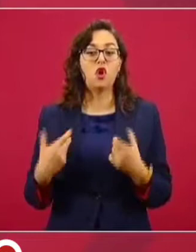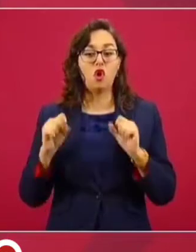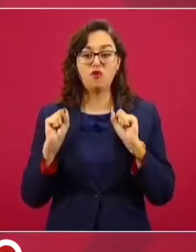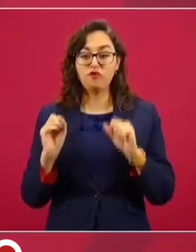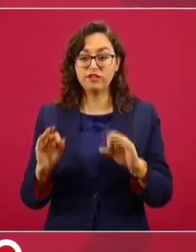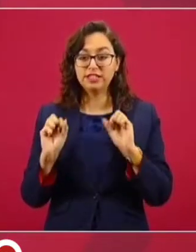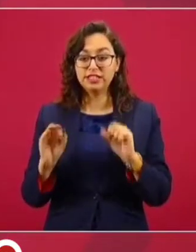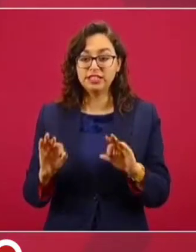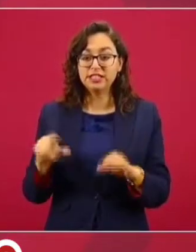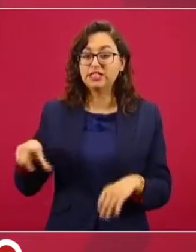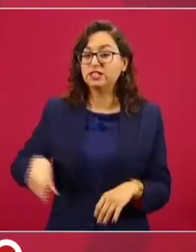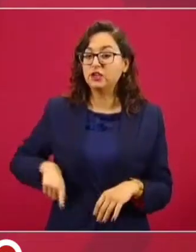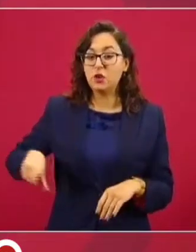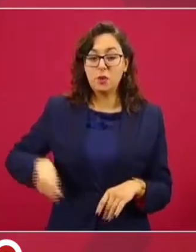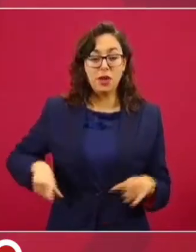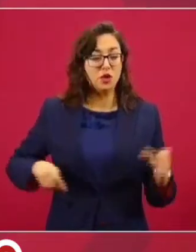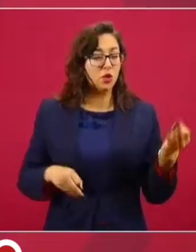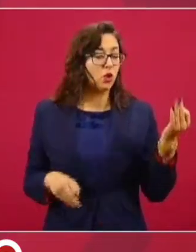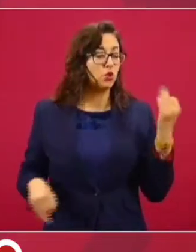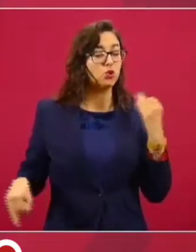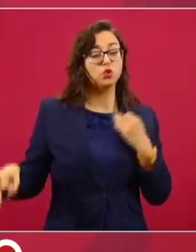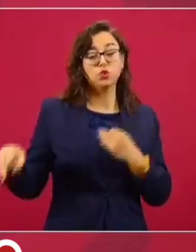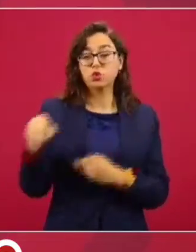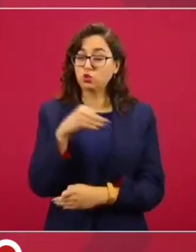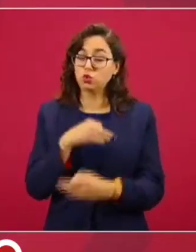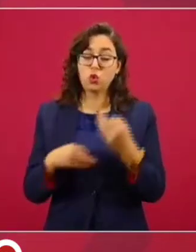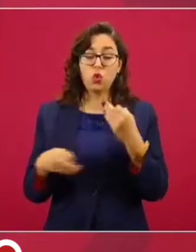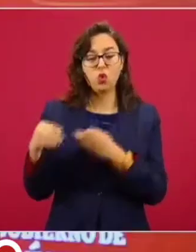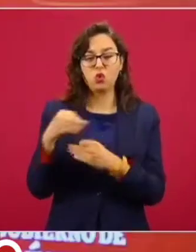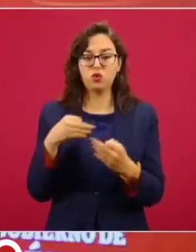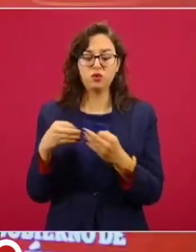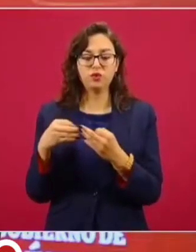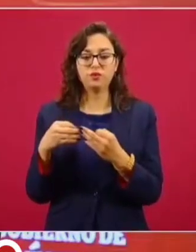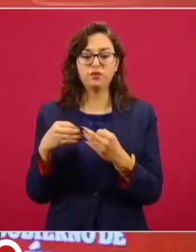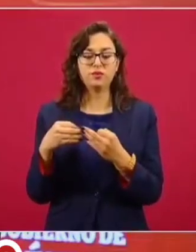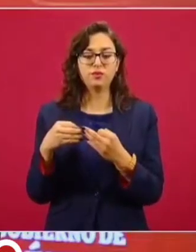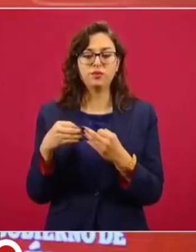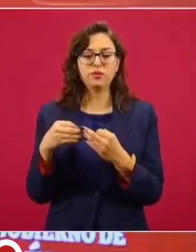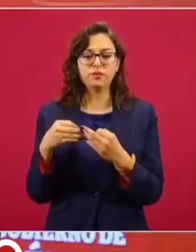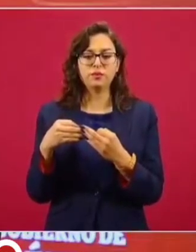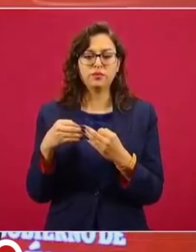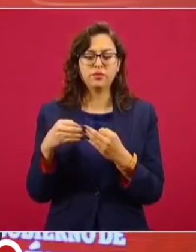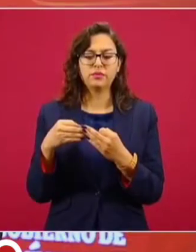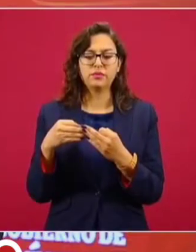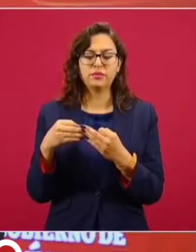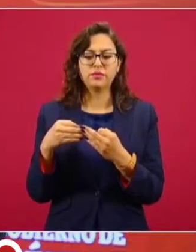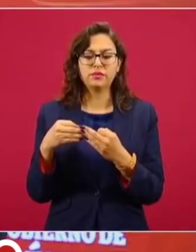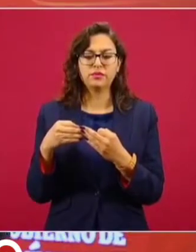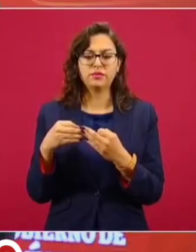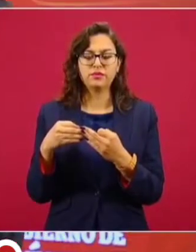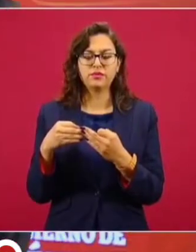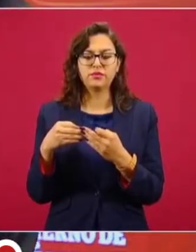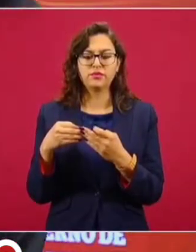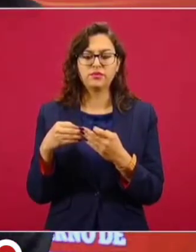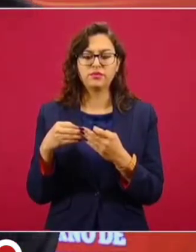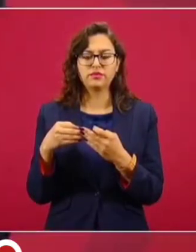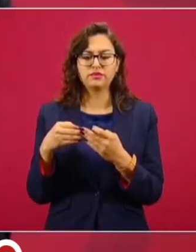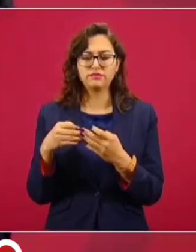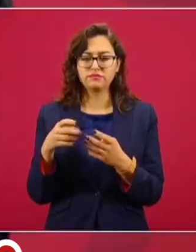gubernamentales, que no es algo tan